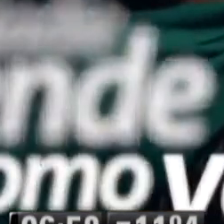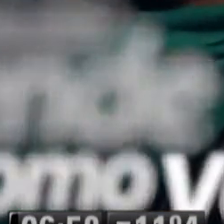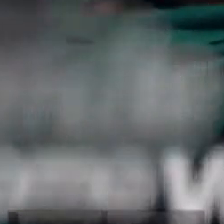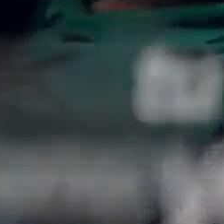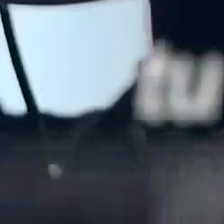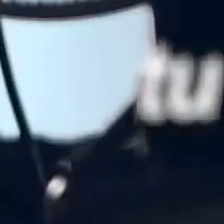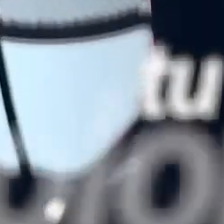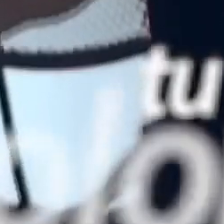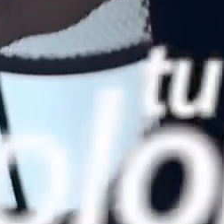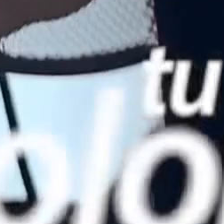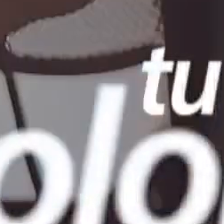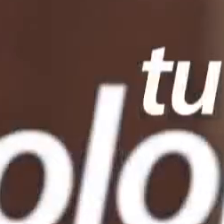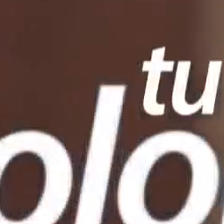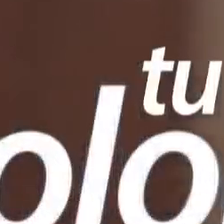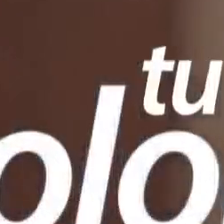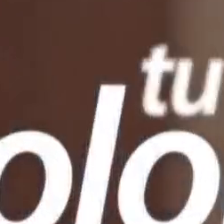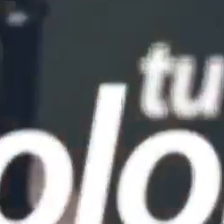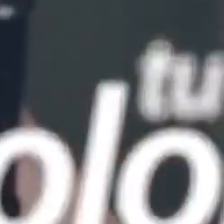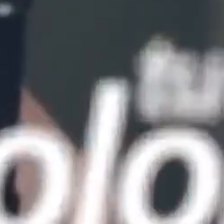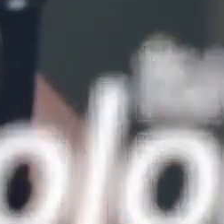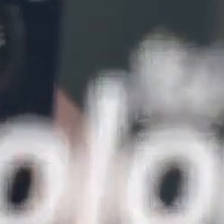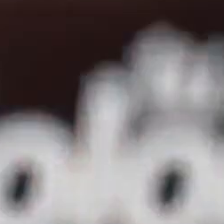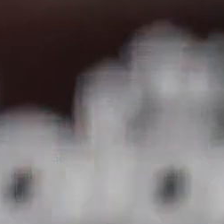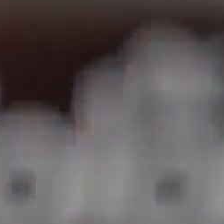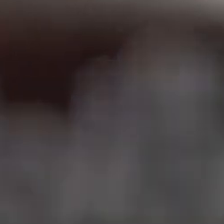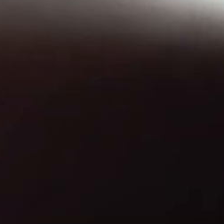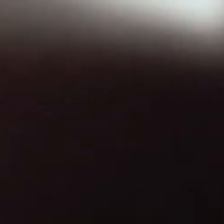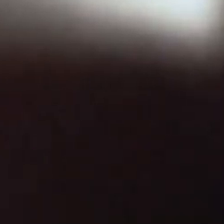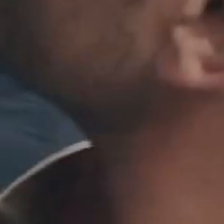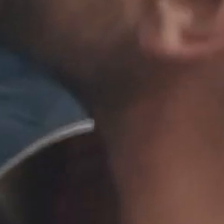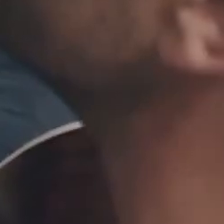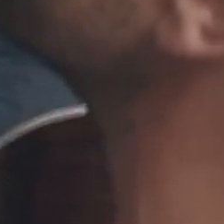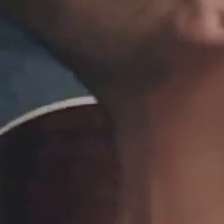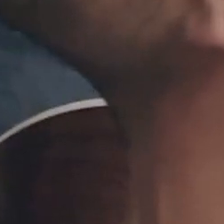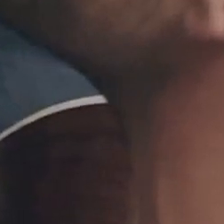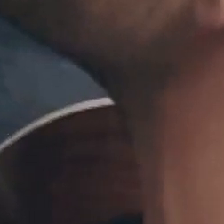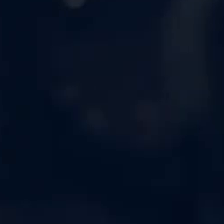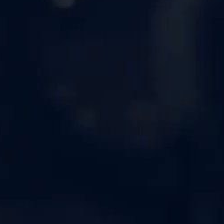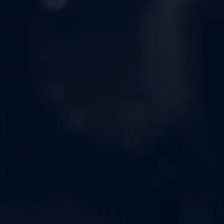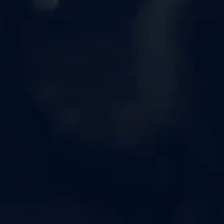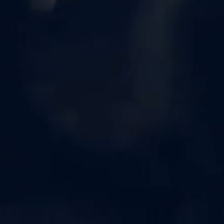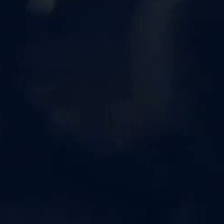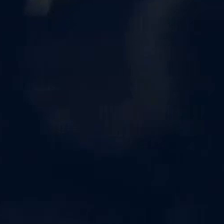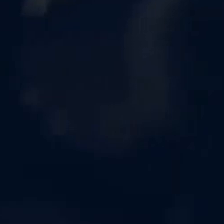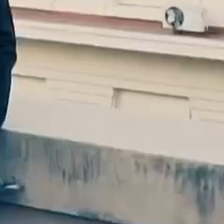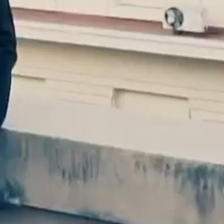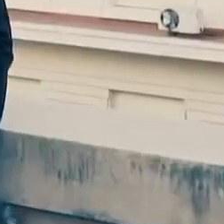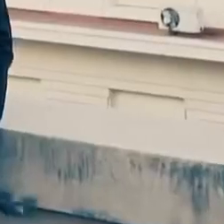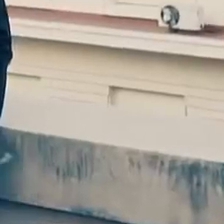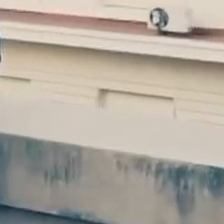Tu dolor, tu que sale de tu cuerpo y me acompaña.